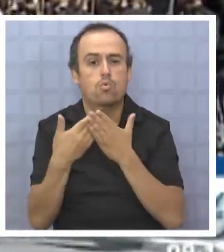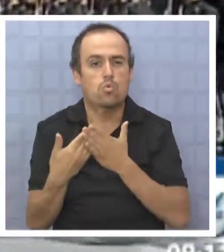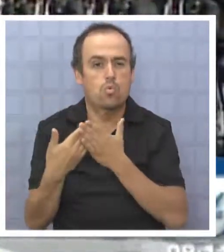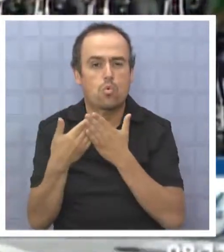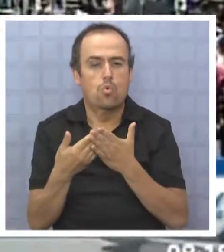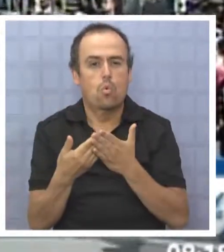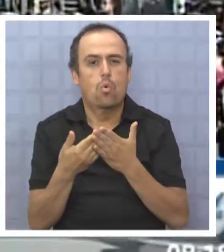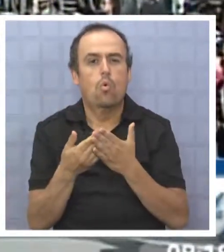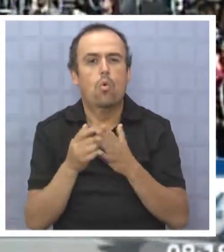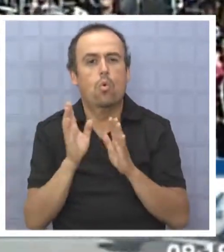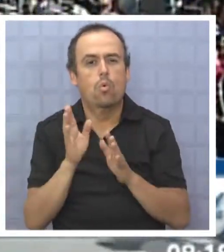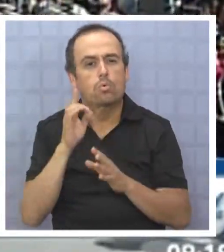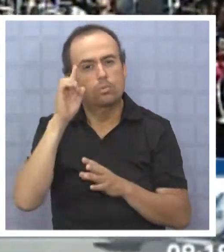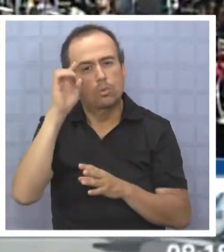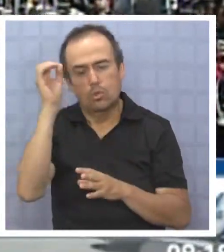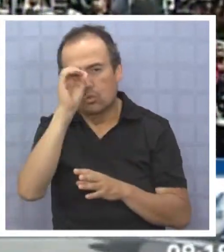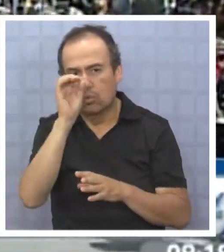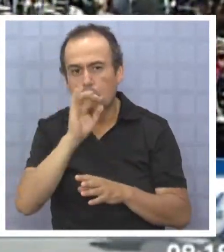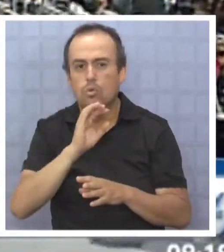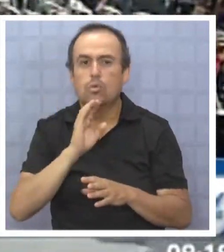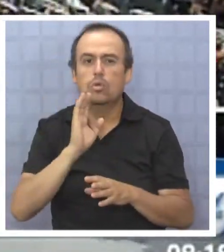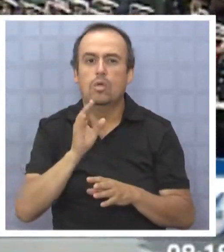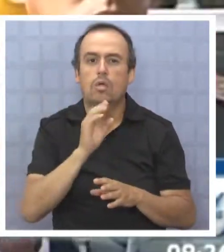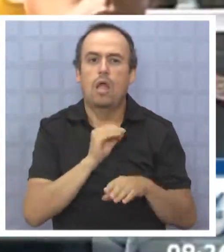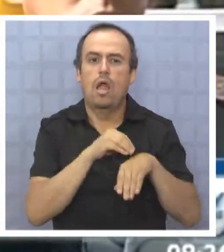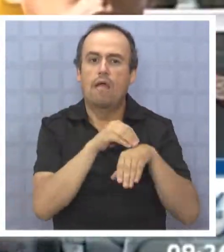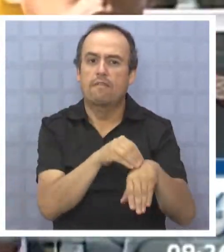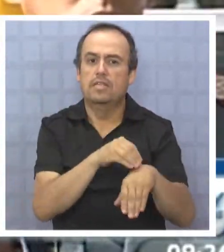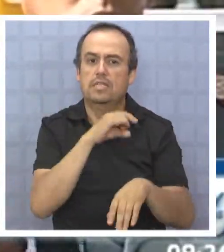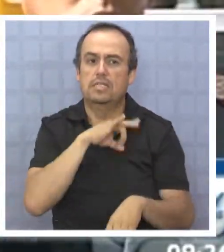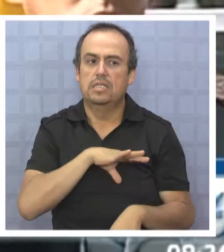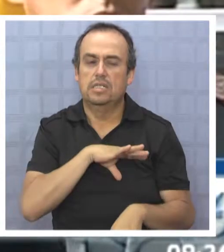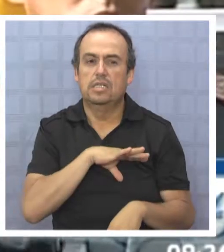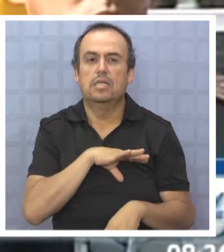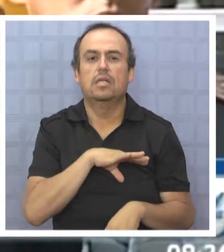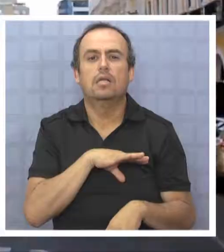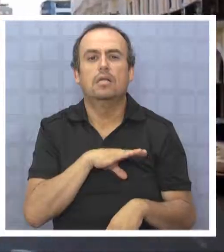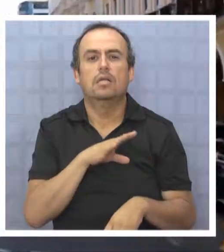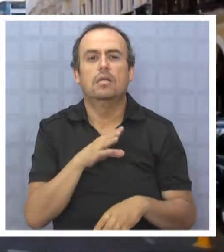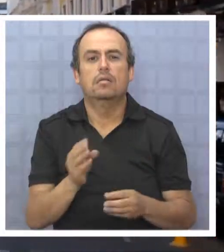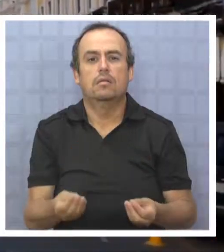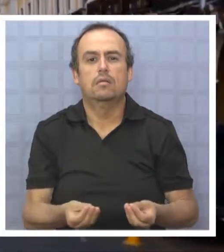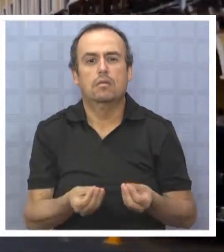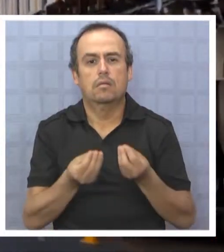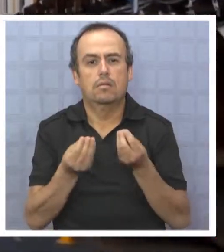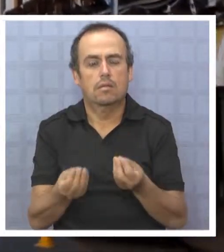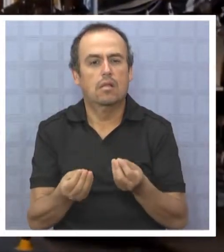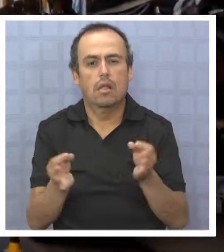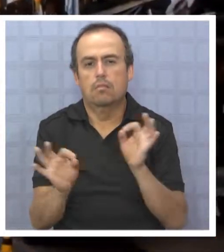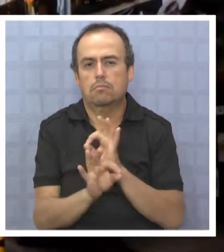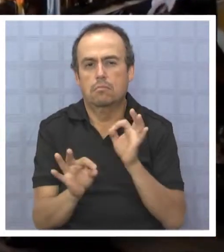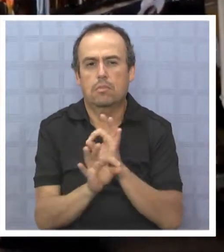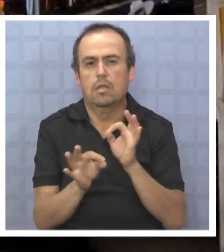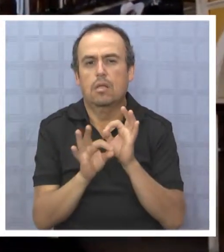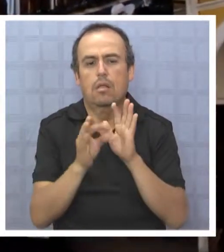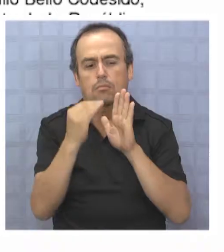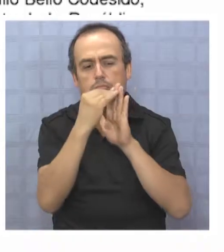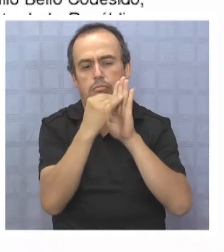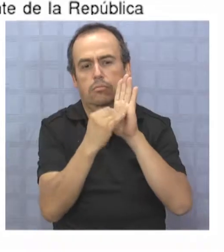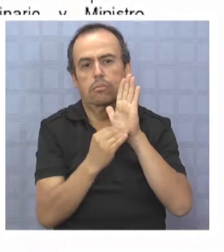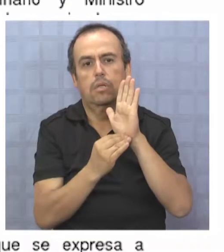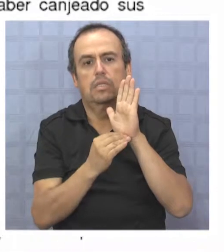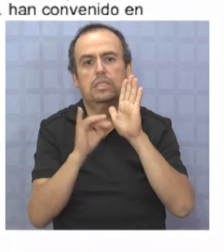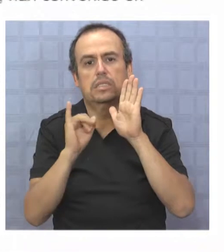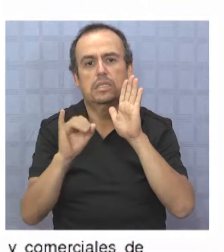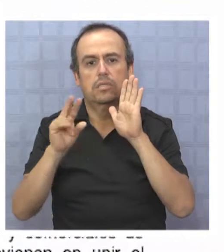según la pertinencia deberá notificar a Chile para que este Estado entregue sus argumentos, que tienen como fundamentación la